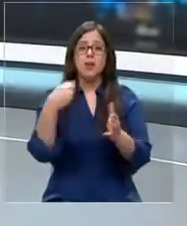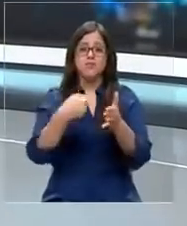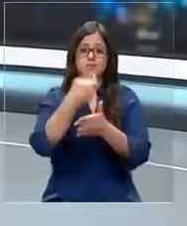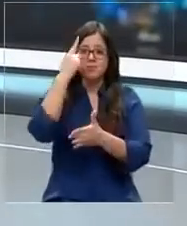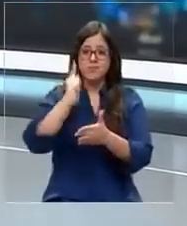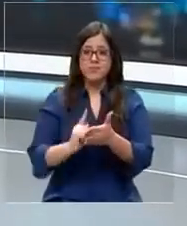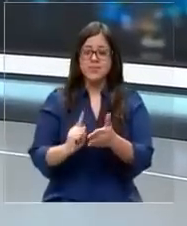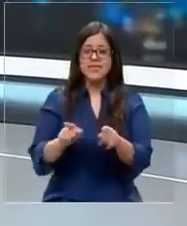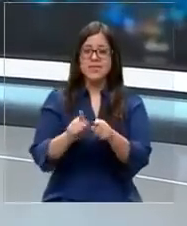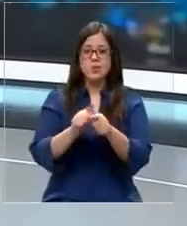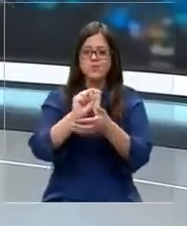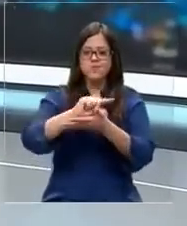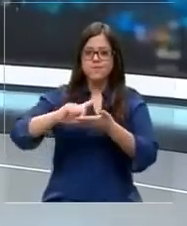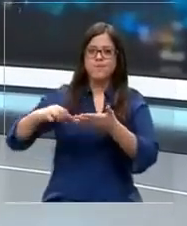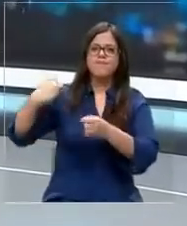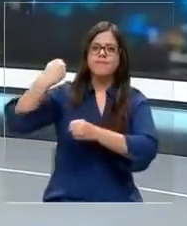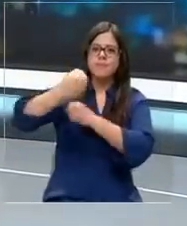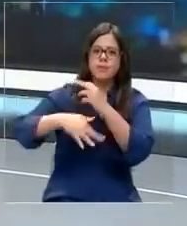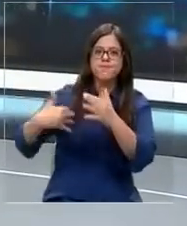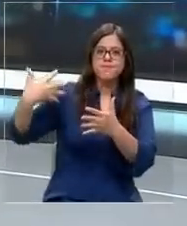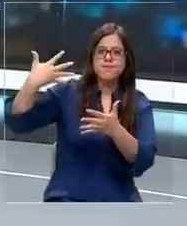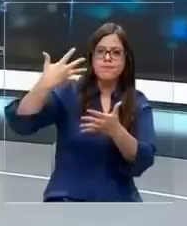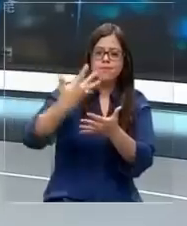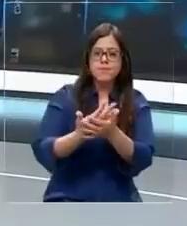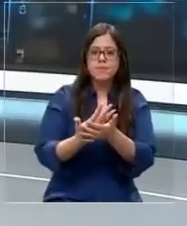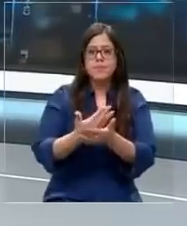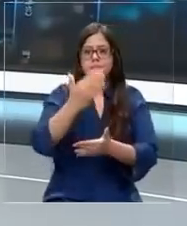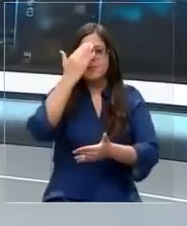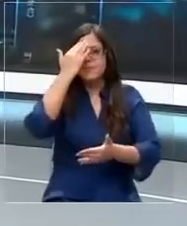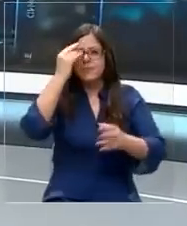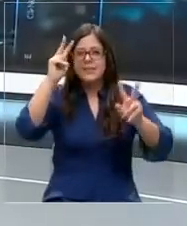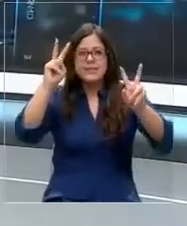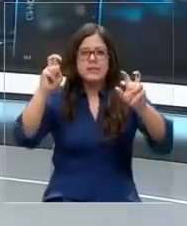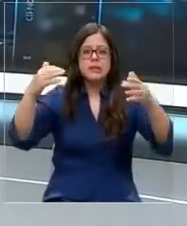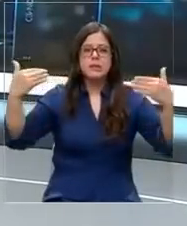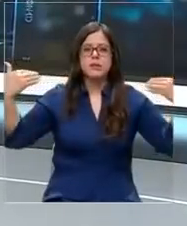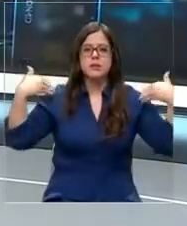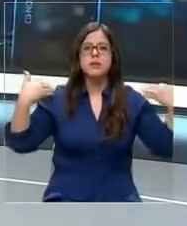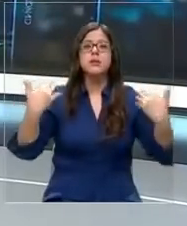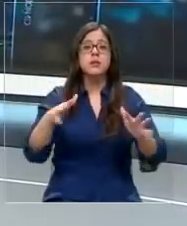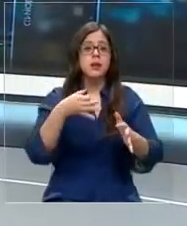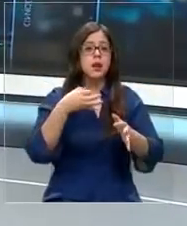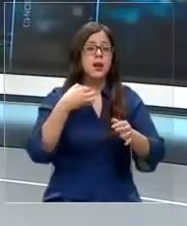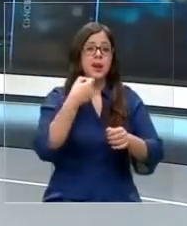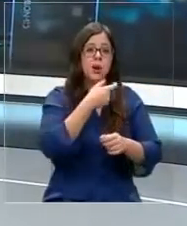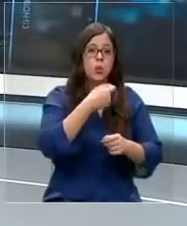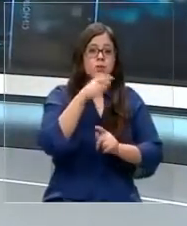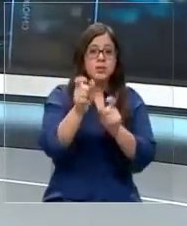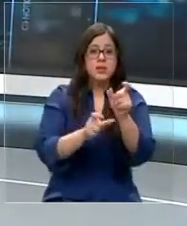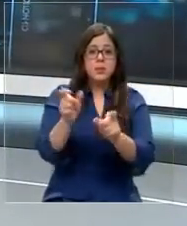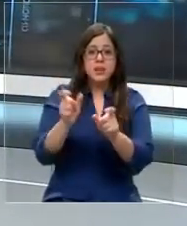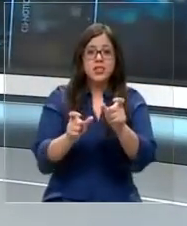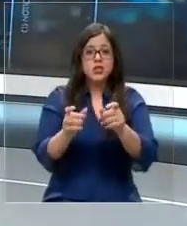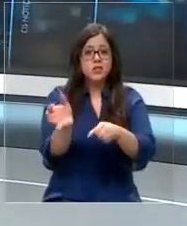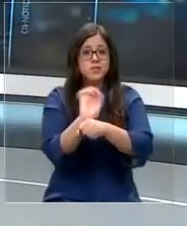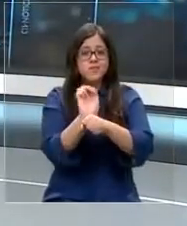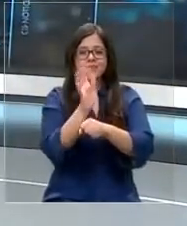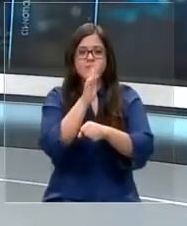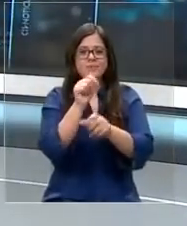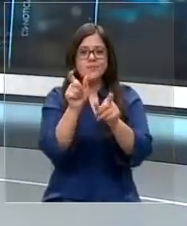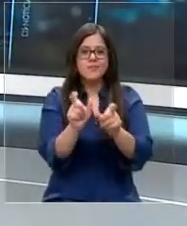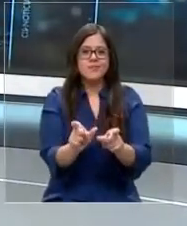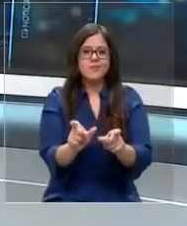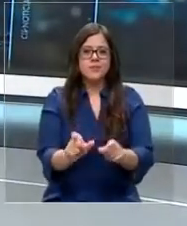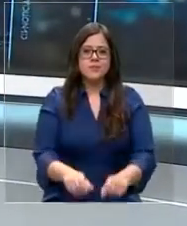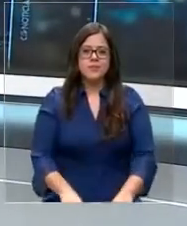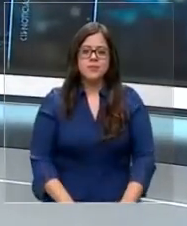últimos años de manera exponencial. Malas prácticas que, según acusan los conductores, son muy poco fiscalizadas por la